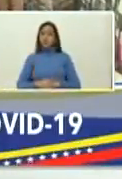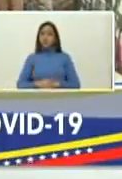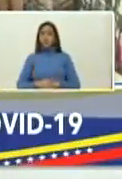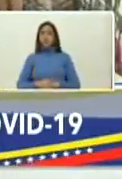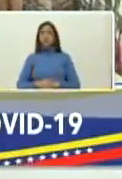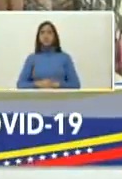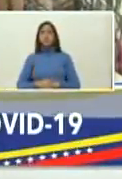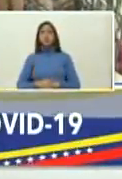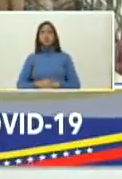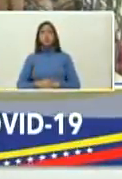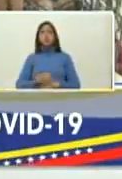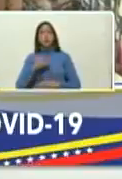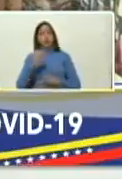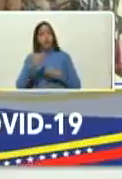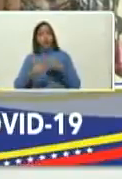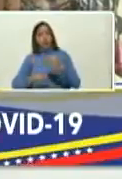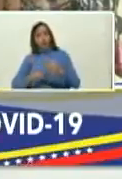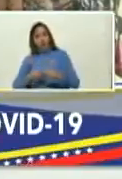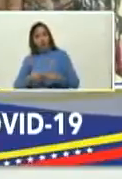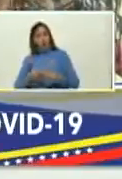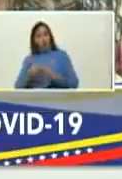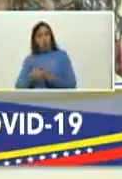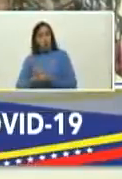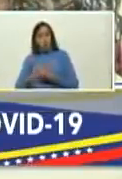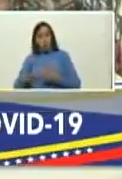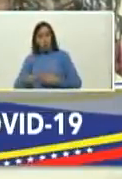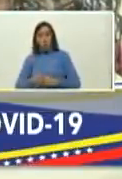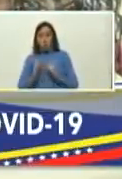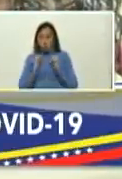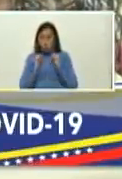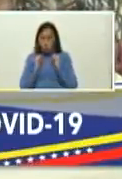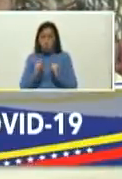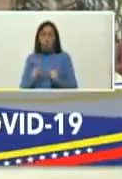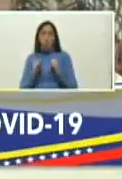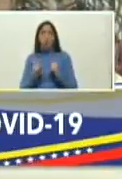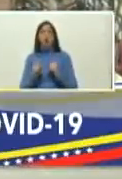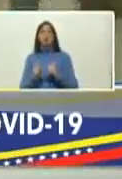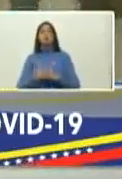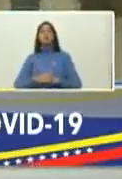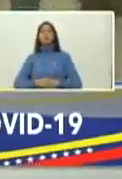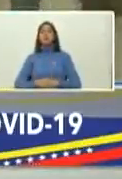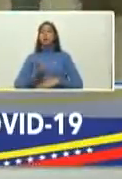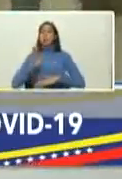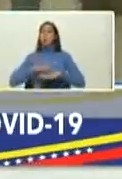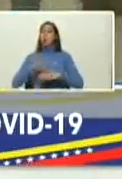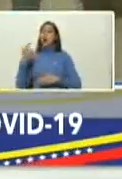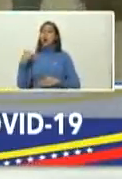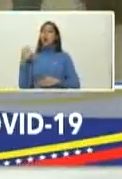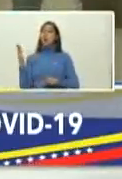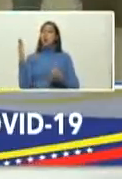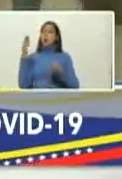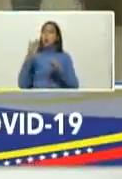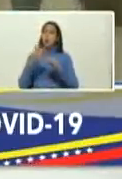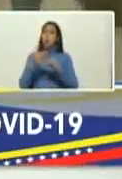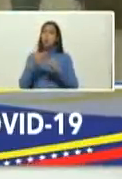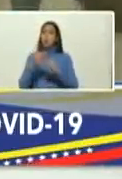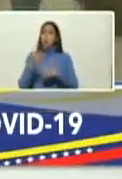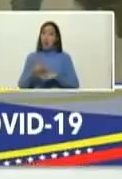dice en béisbol ponerle al turno duro porque tenemos que llegar a la meta